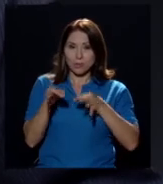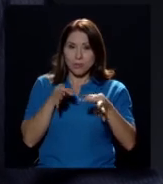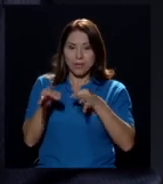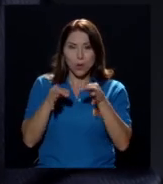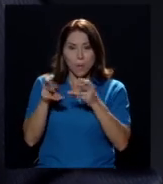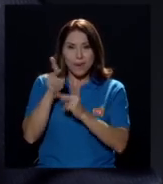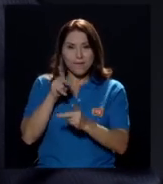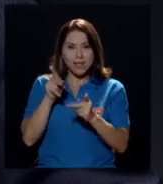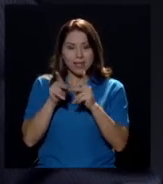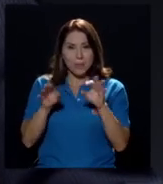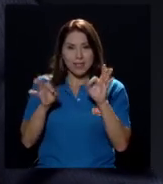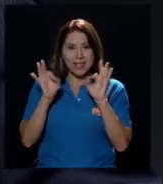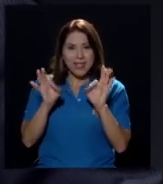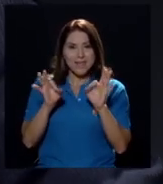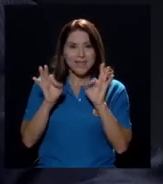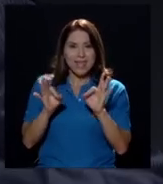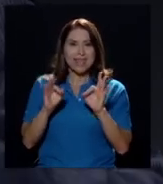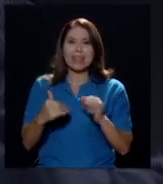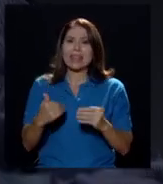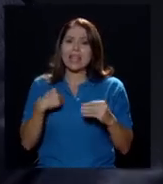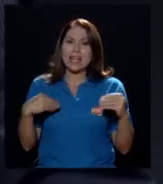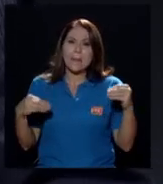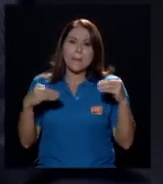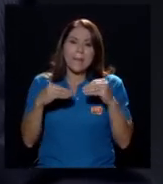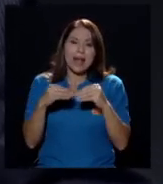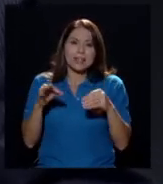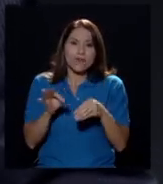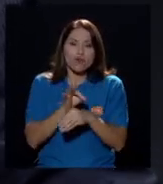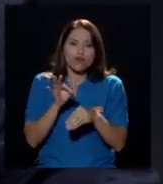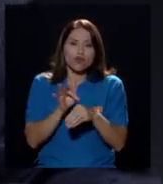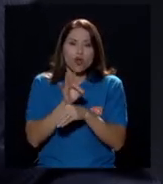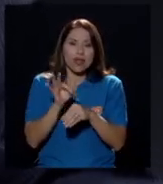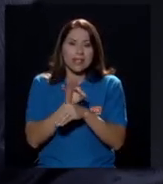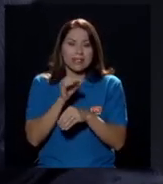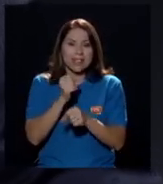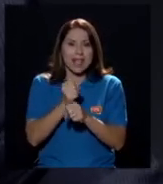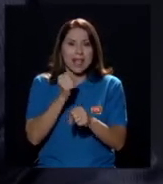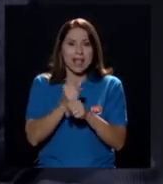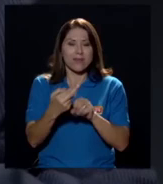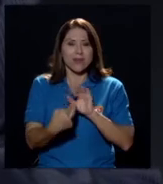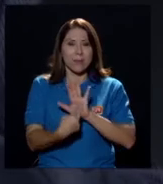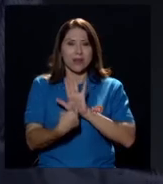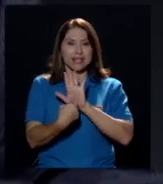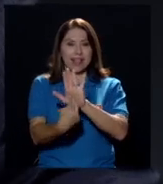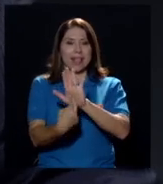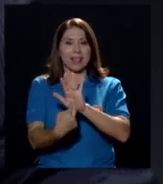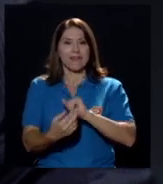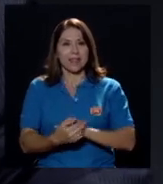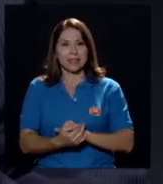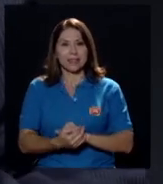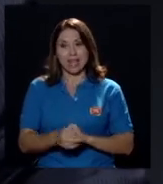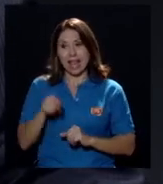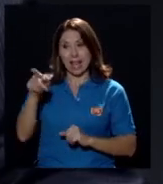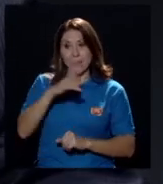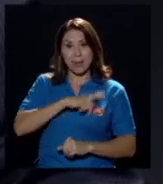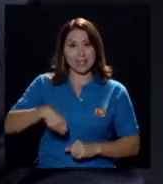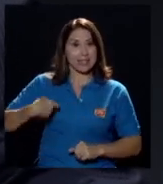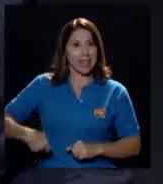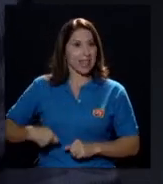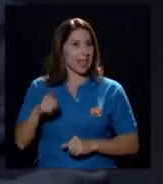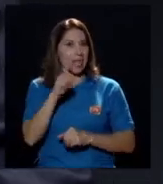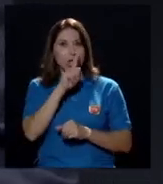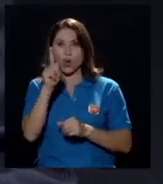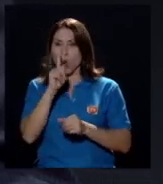bien, tiene muchas más funciones representativas. Él no es parte del gobierno de Alemania